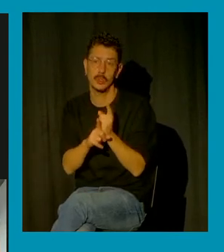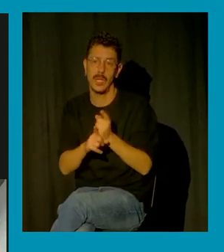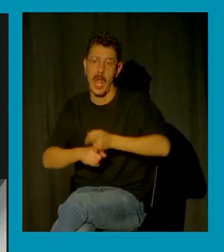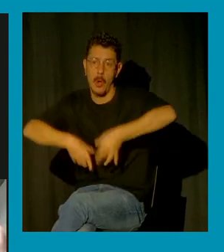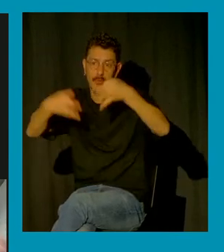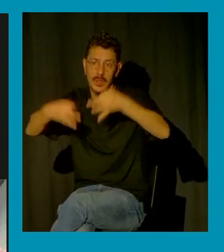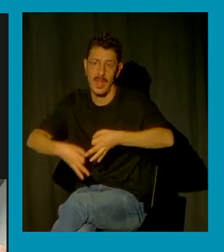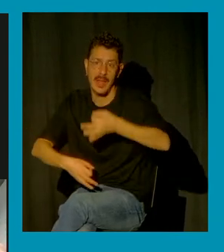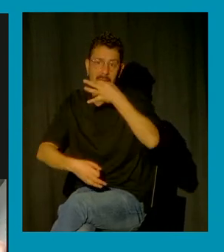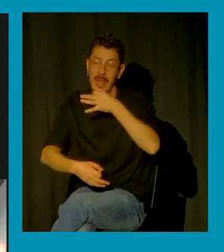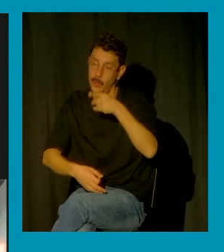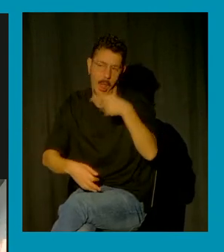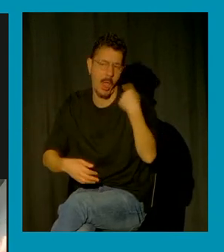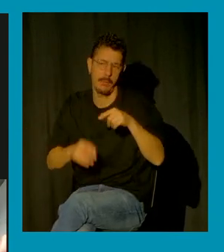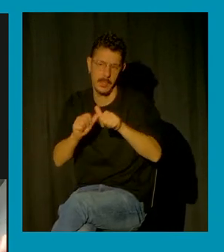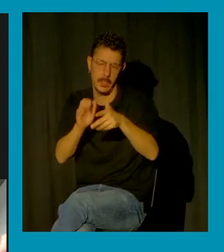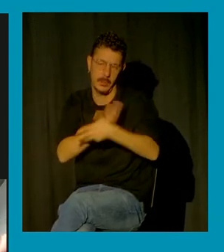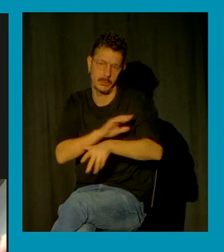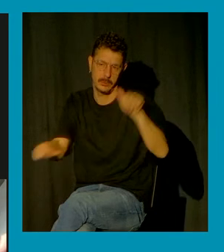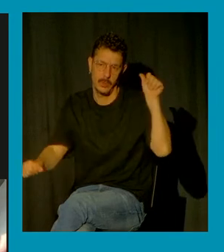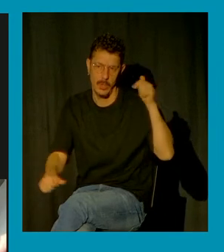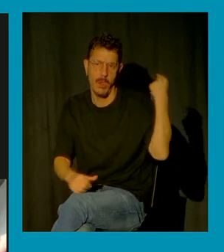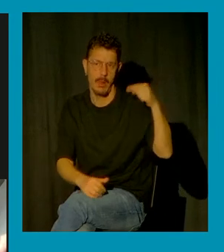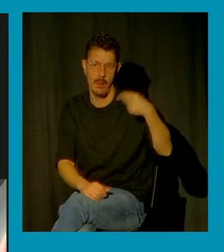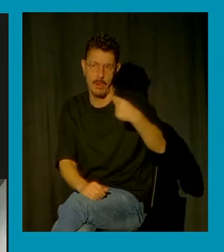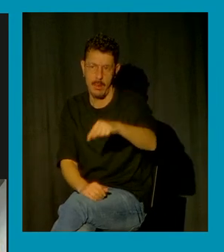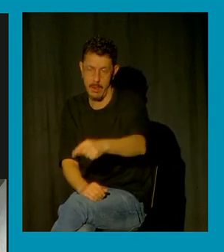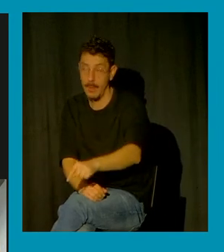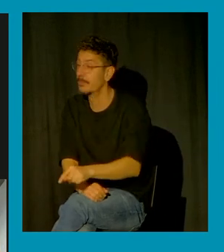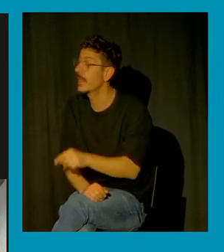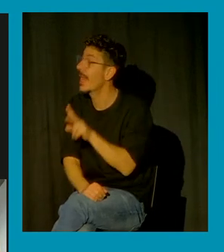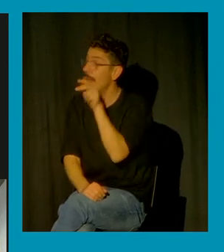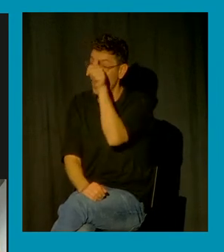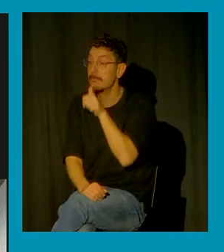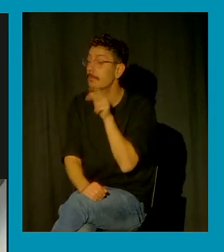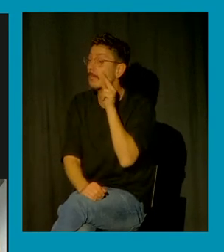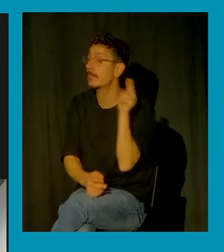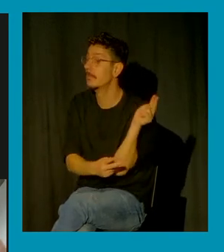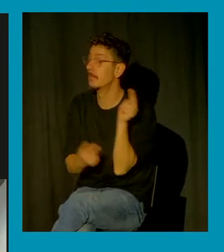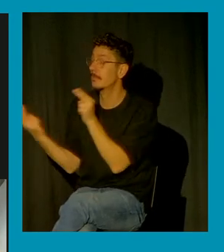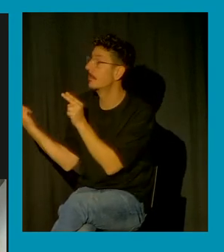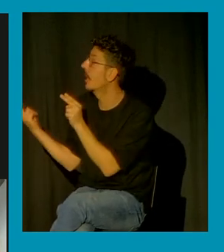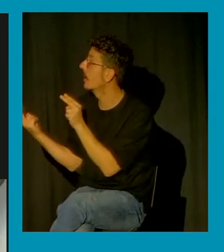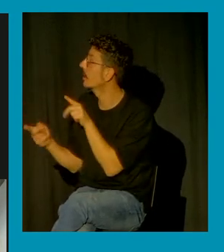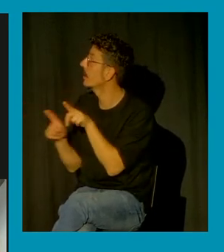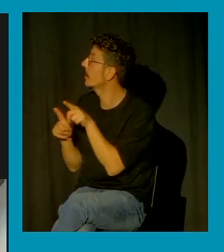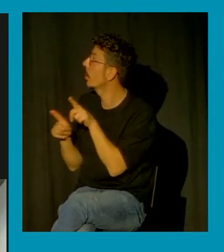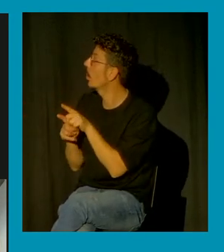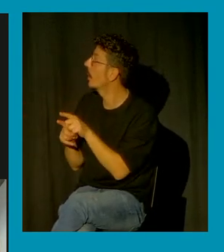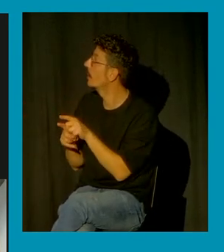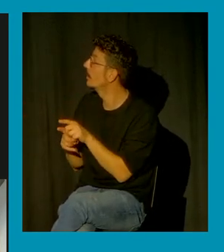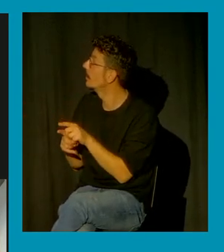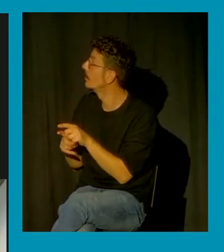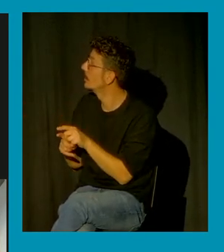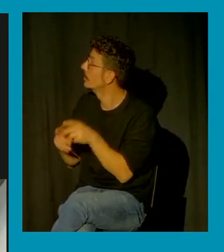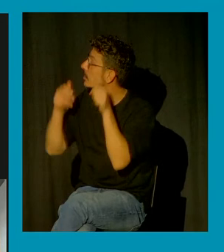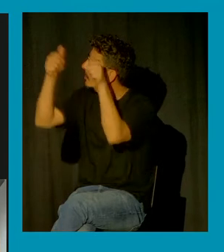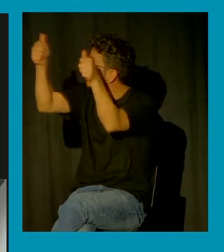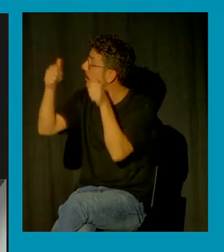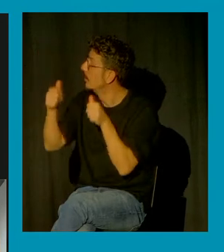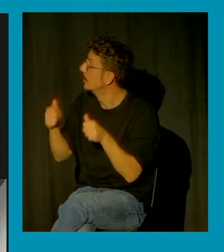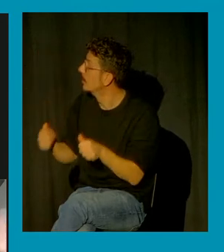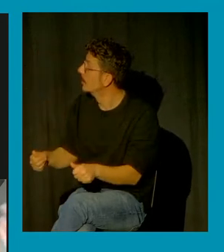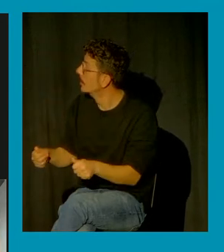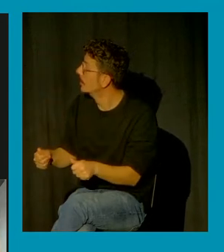controlan el texto y controlan la imagen también esta imagen de en medio igual queda un poco mal pero bueno es un cartel que